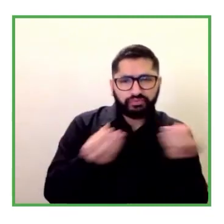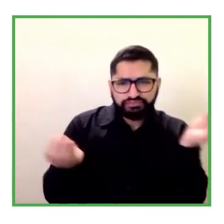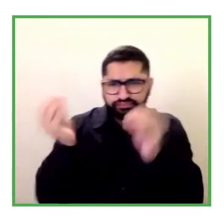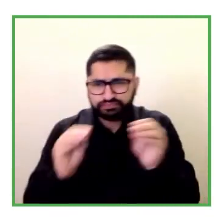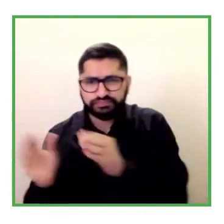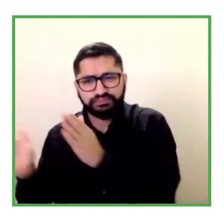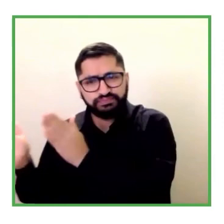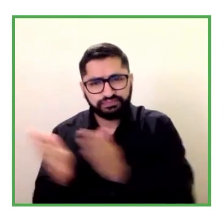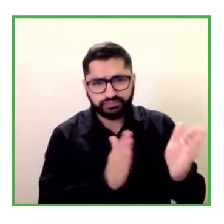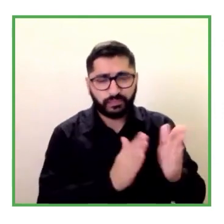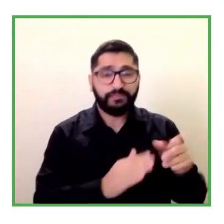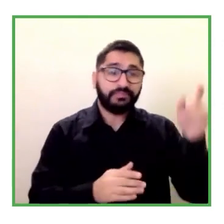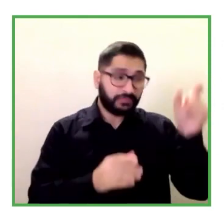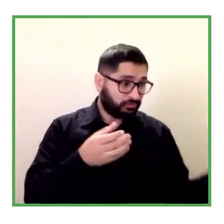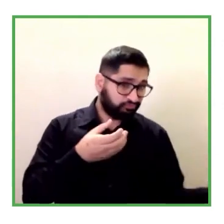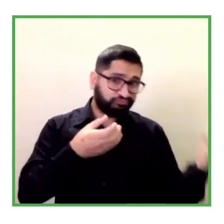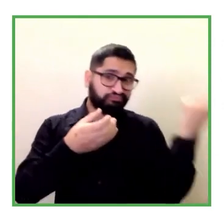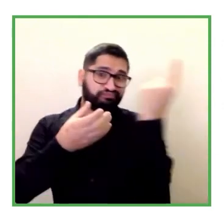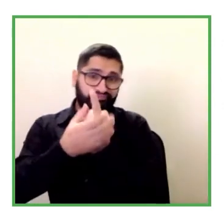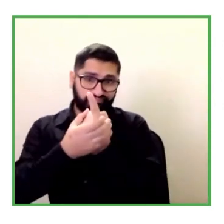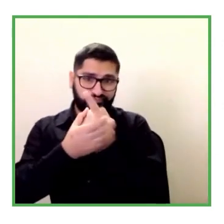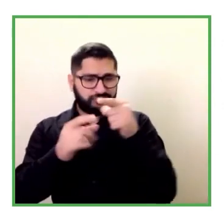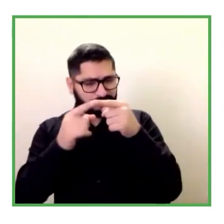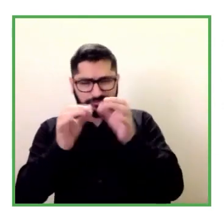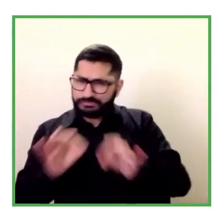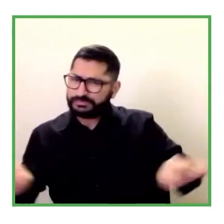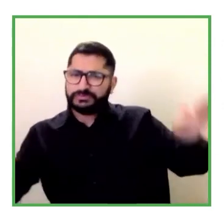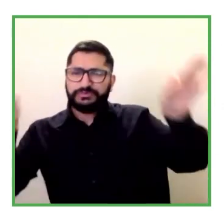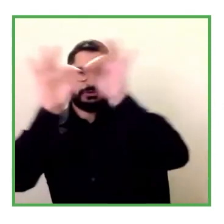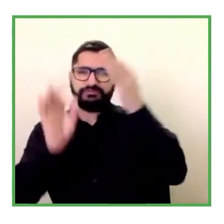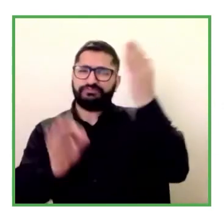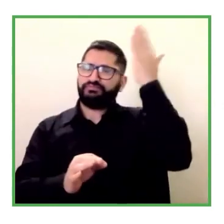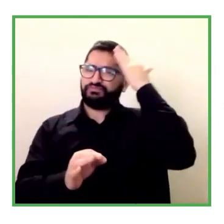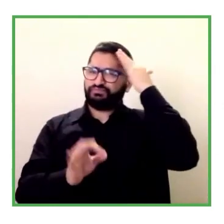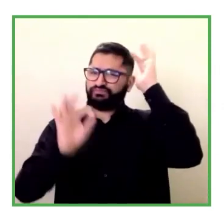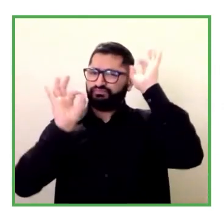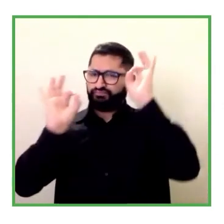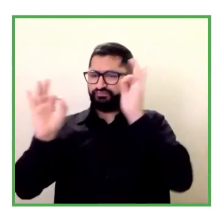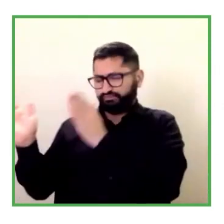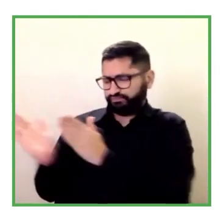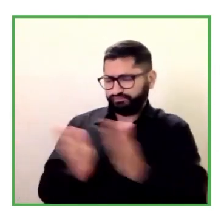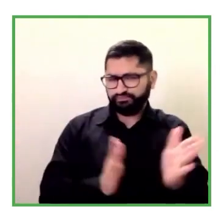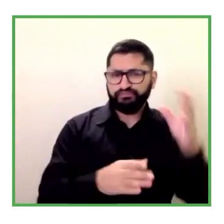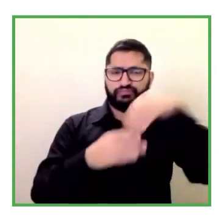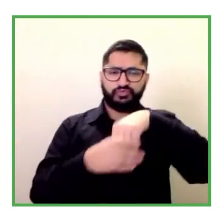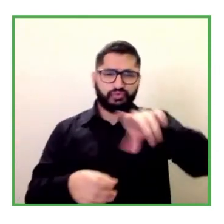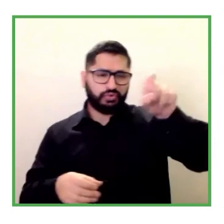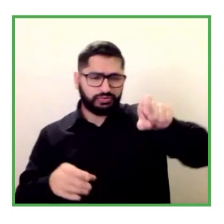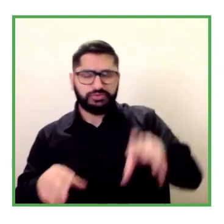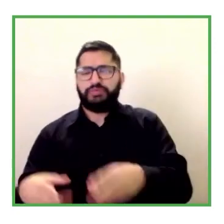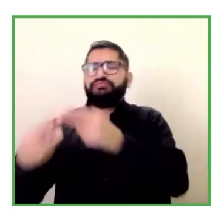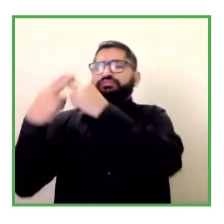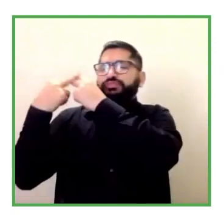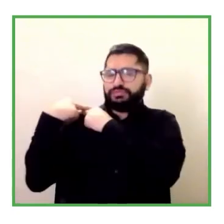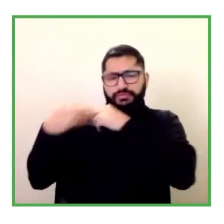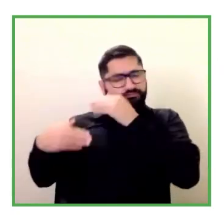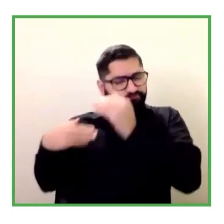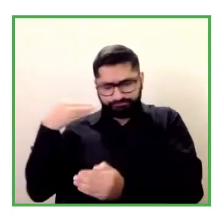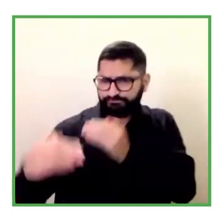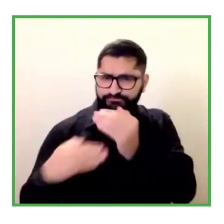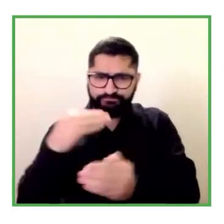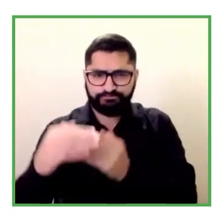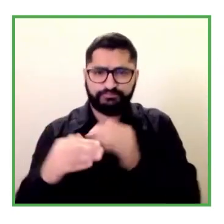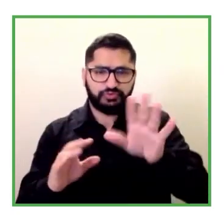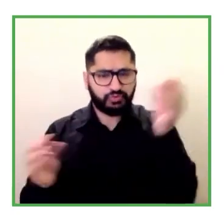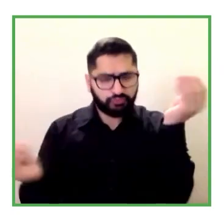nutriendo también de otros espacios porque las soluciones y las acciones no son concretas y no son de hoy día todo va cambiando y las